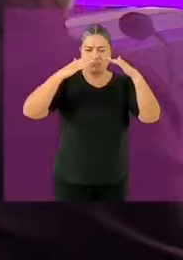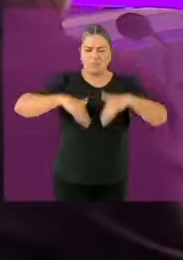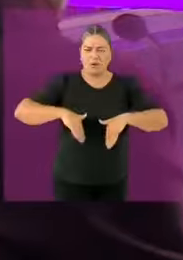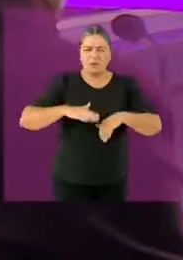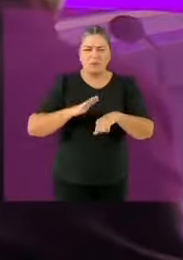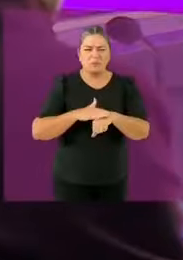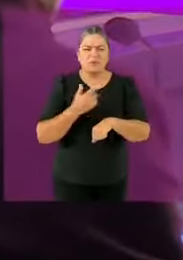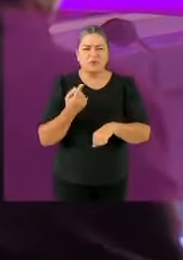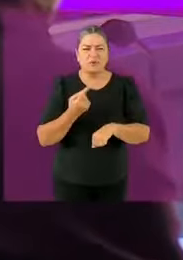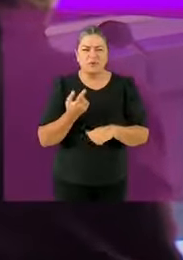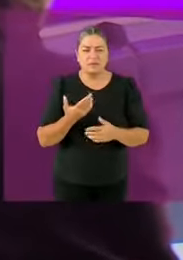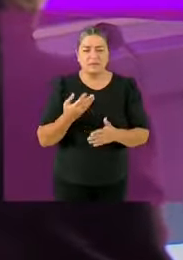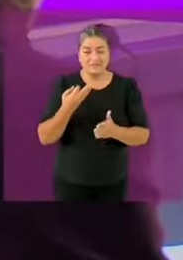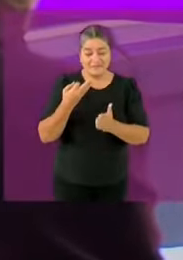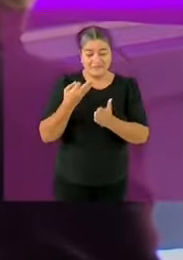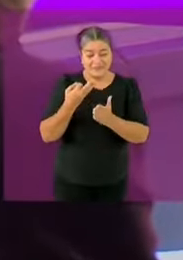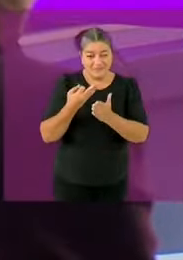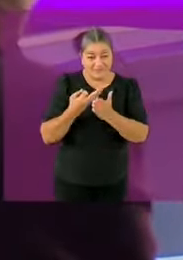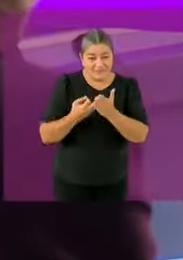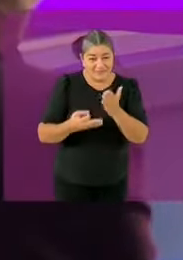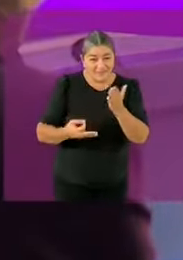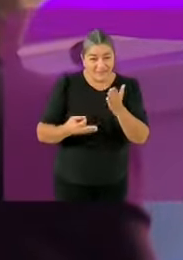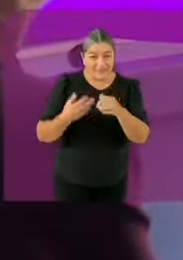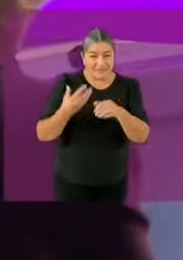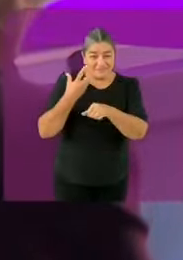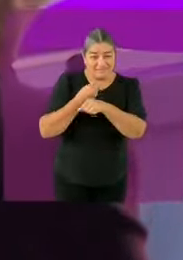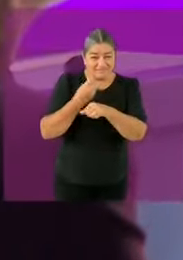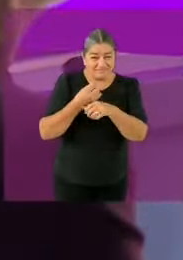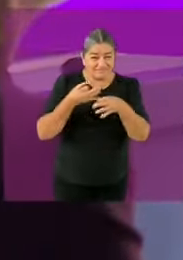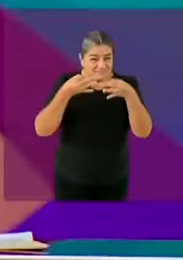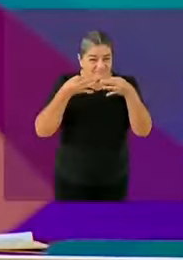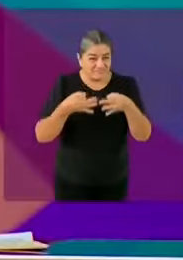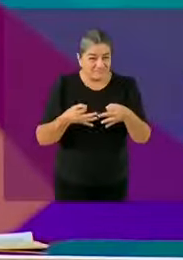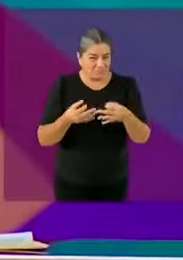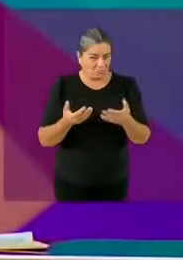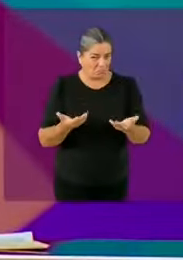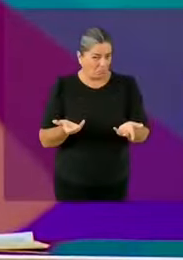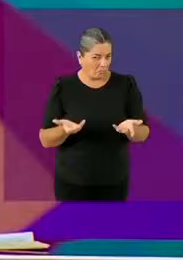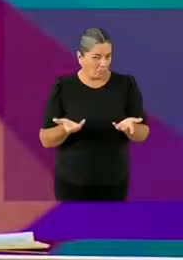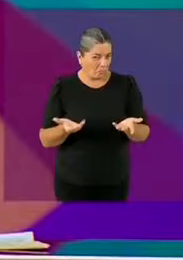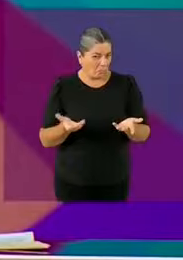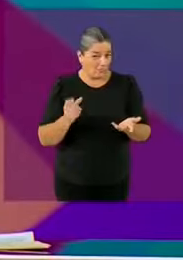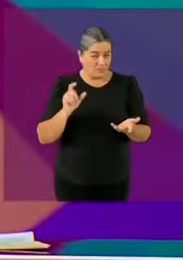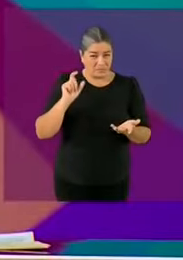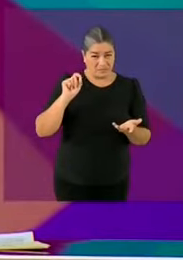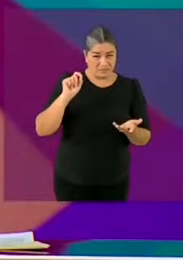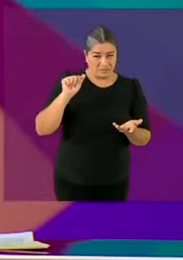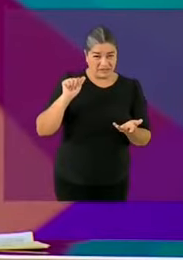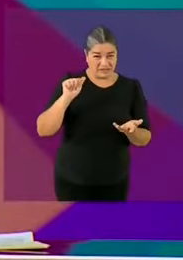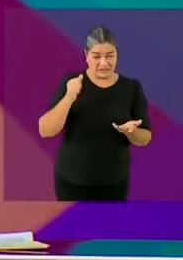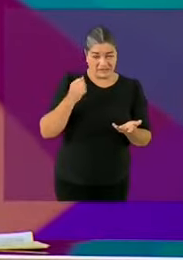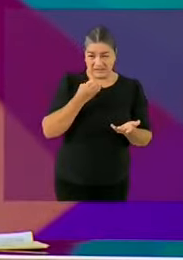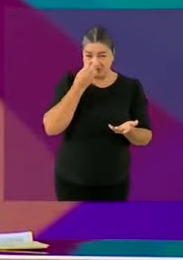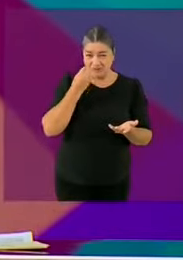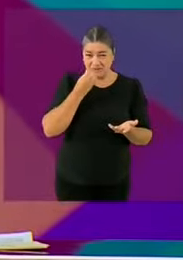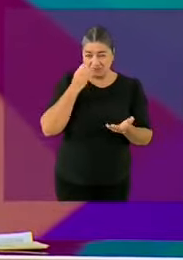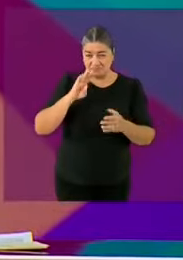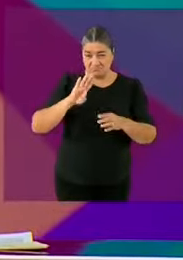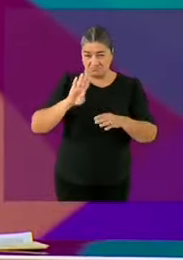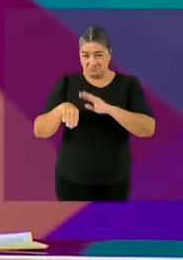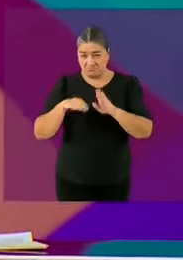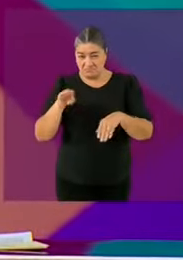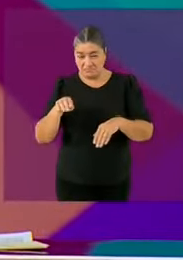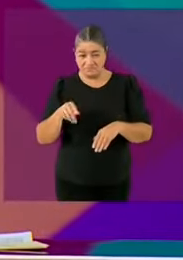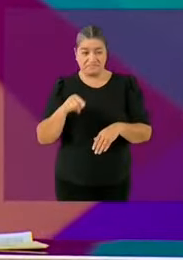criminal. 26 del Repsamen, 26 del Metro, 52 personas y la verdad es que